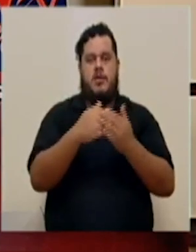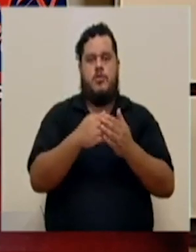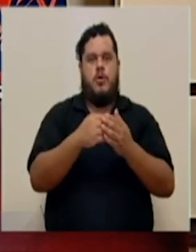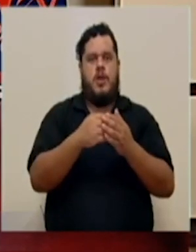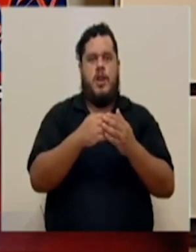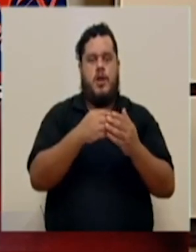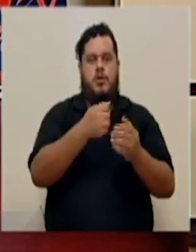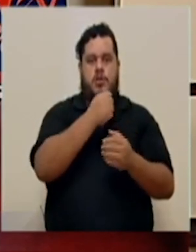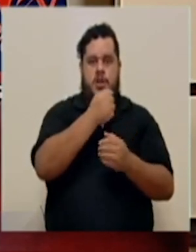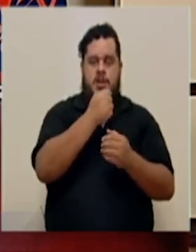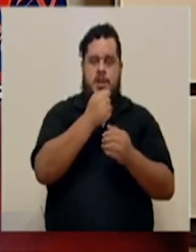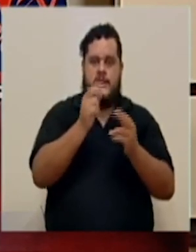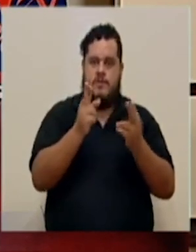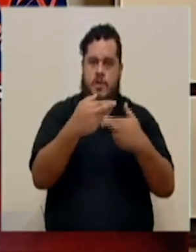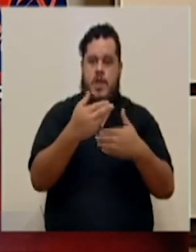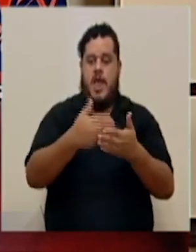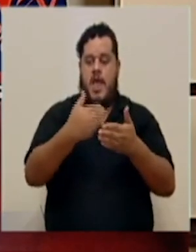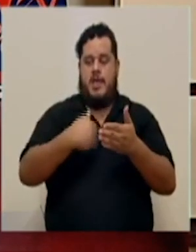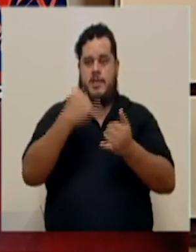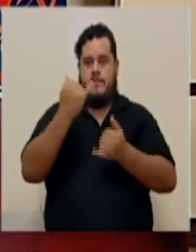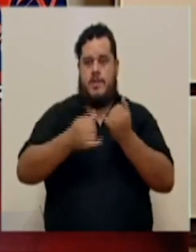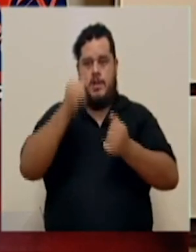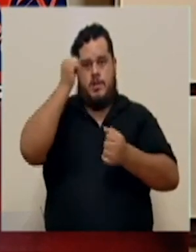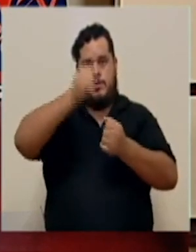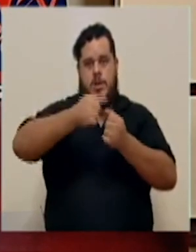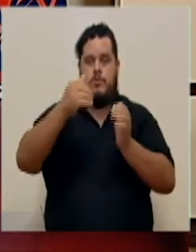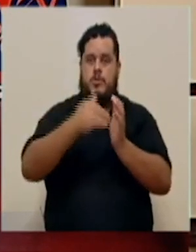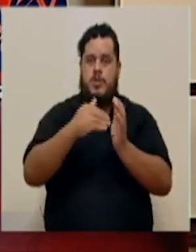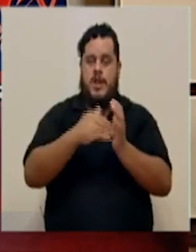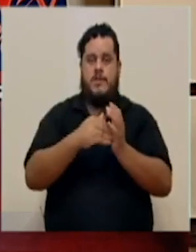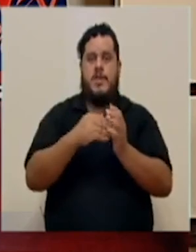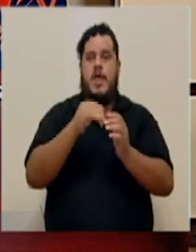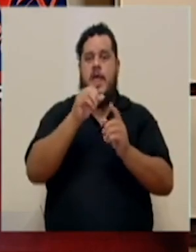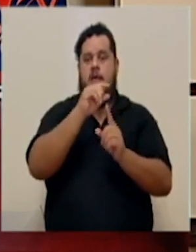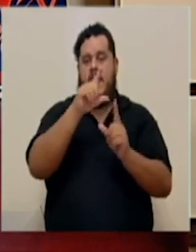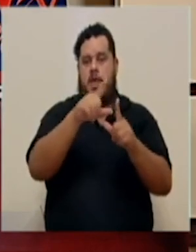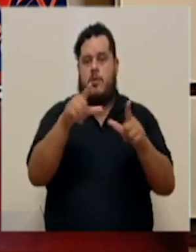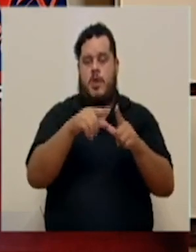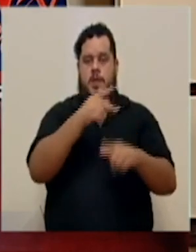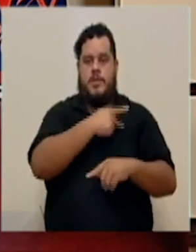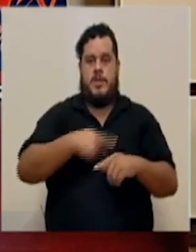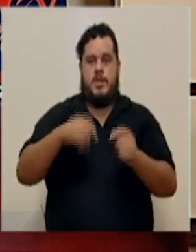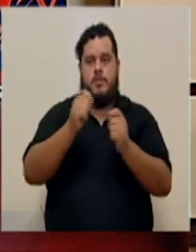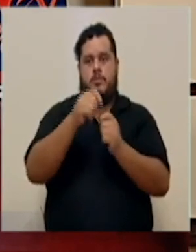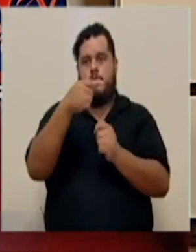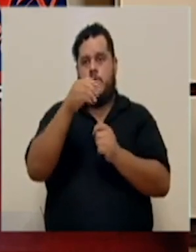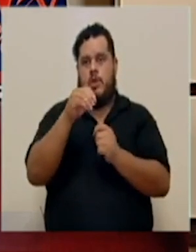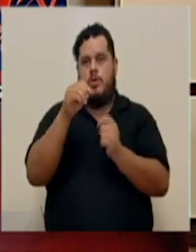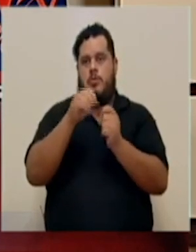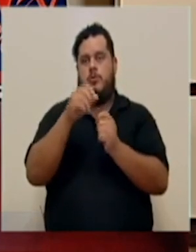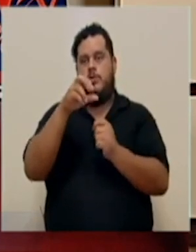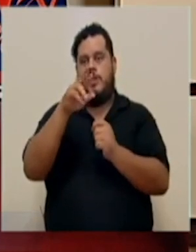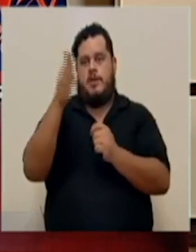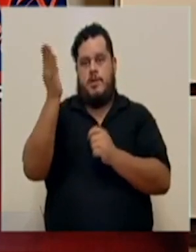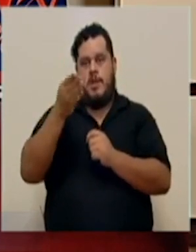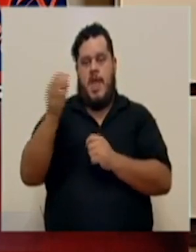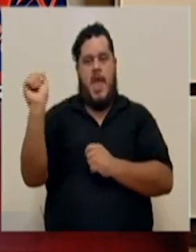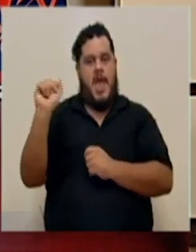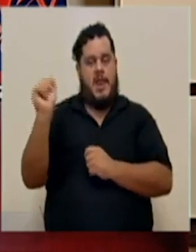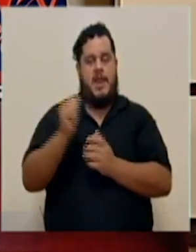regionales. Antes de finalizar, les recordamos nuevamente el sitio presidencia.go.cr barra inclinada,